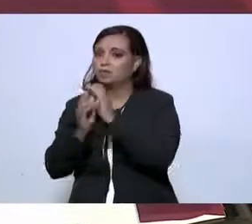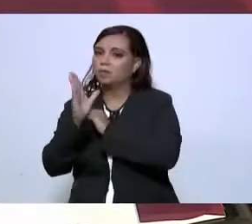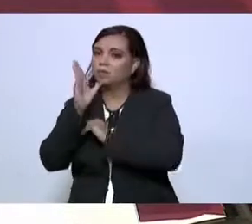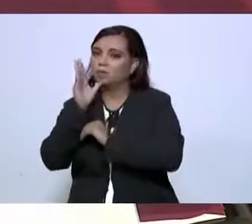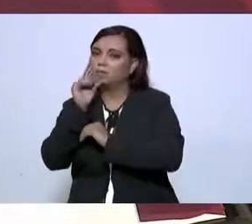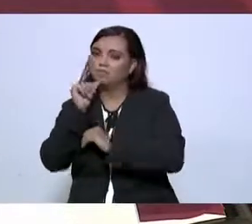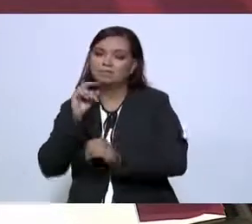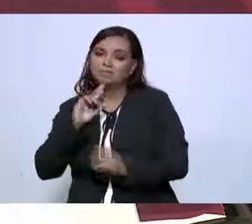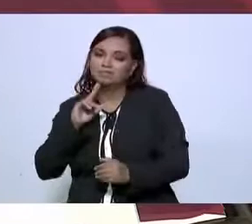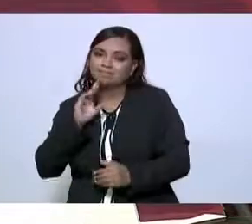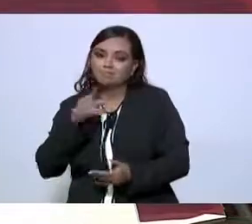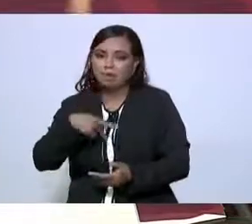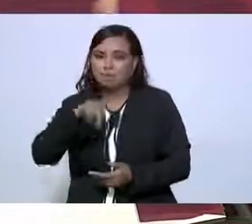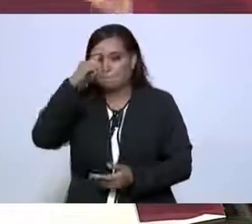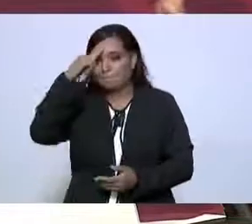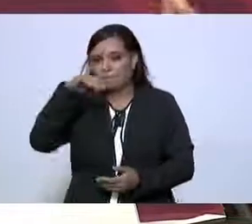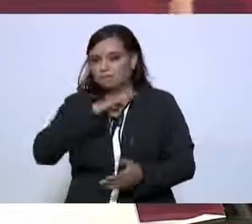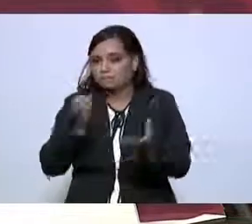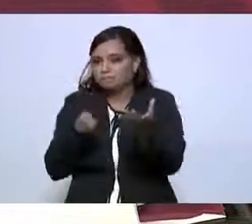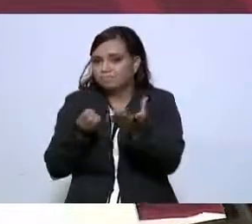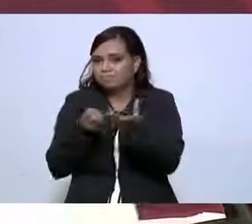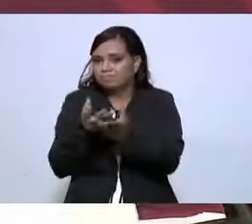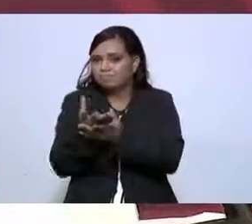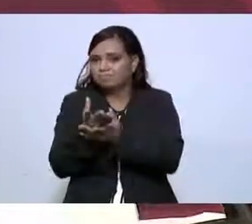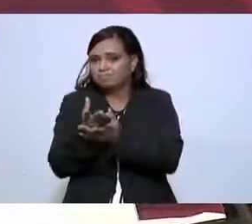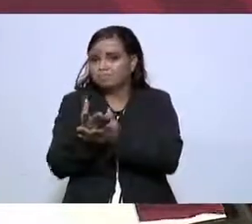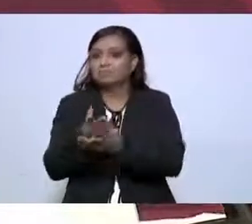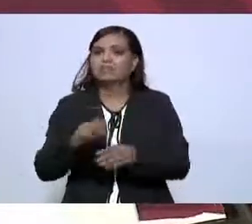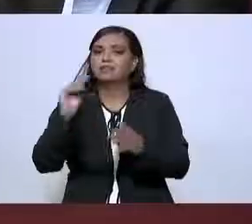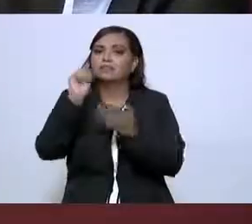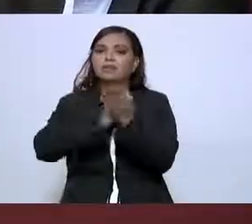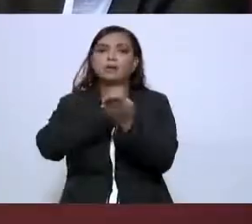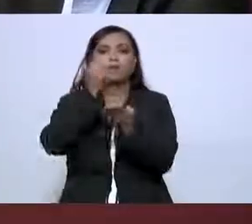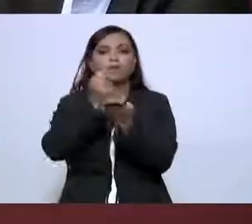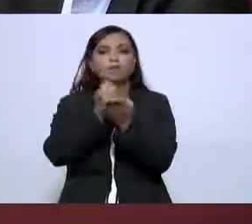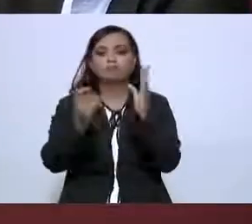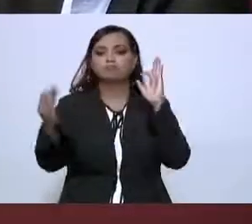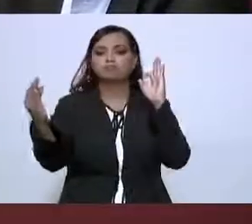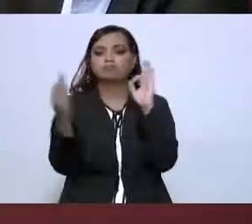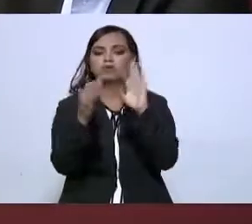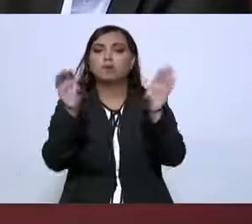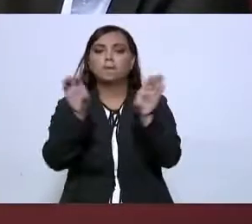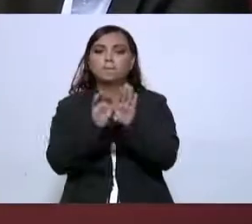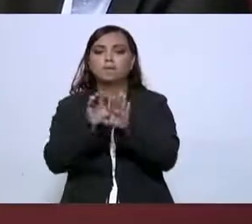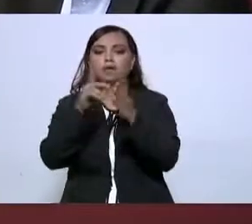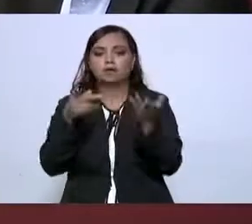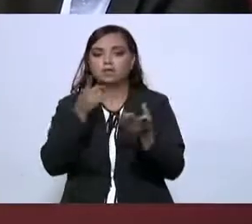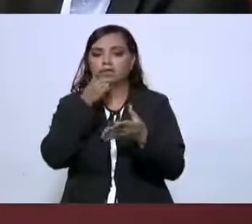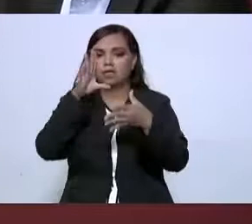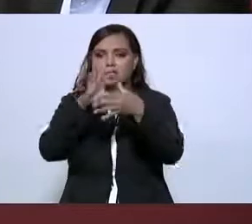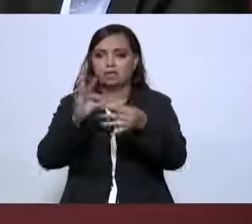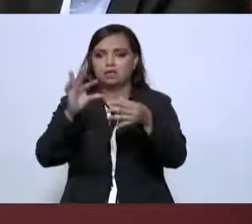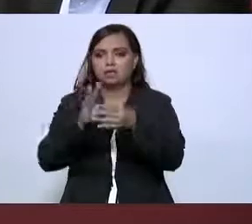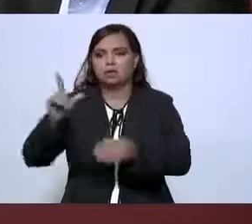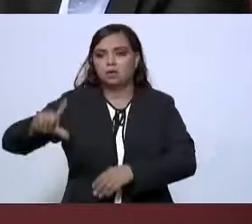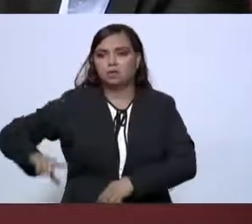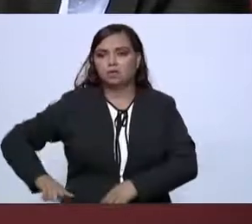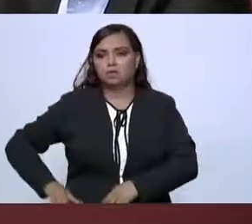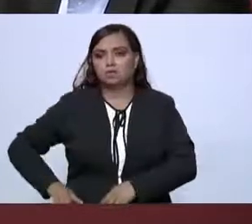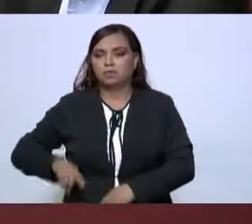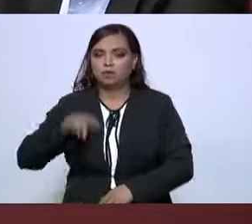sacar a Tamaulipas adelante, como aquí lo planteó el gobernador